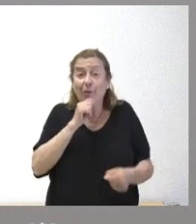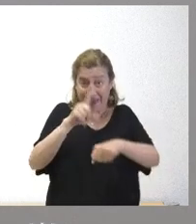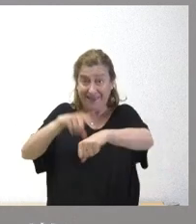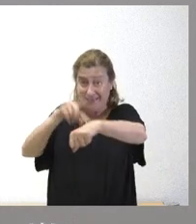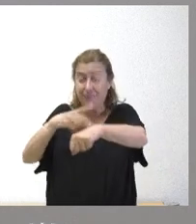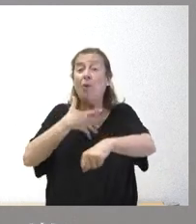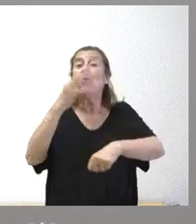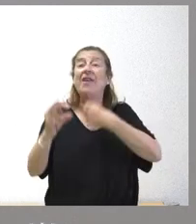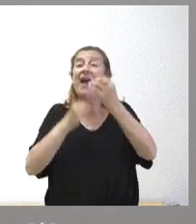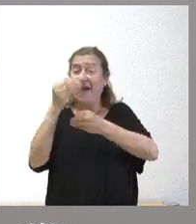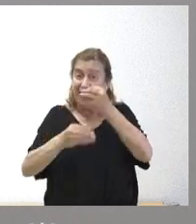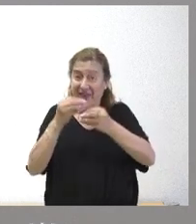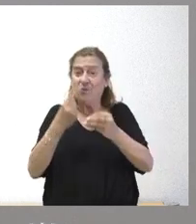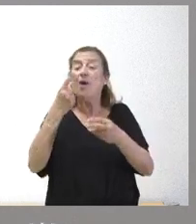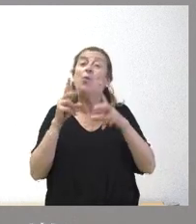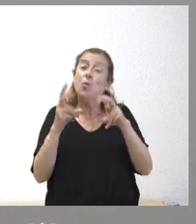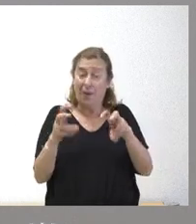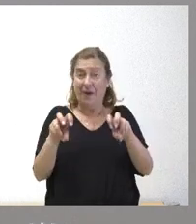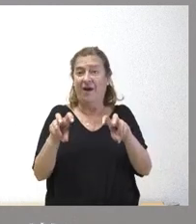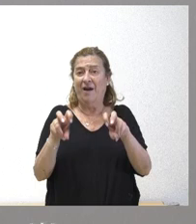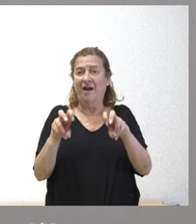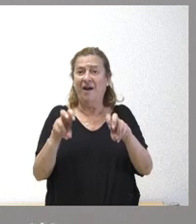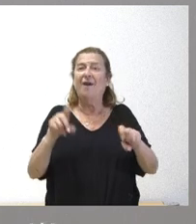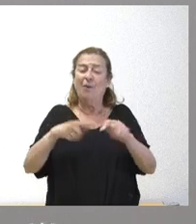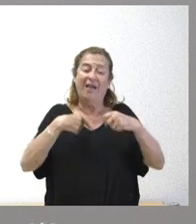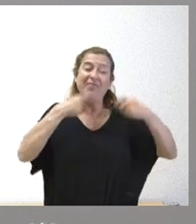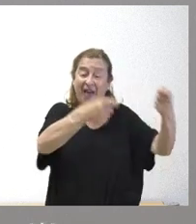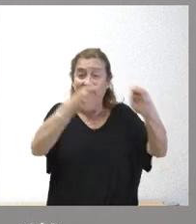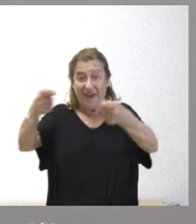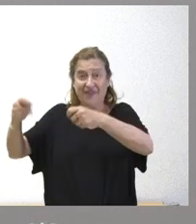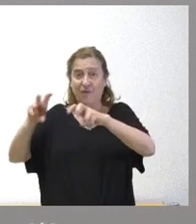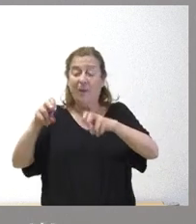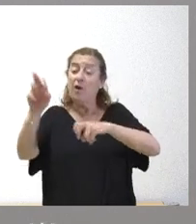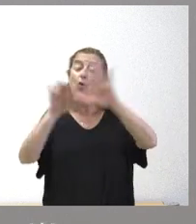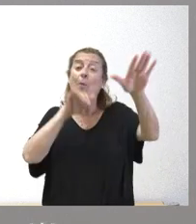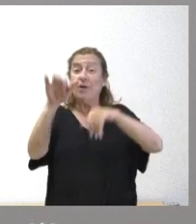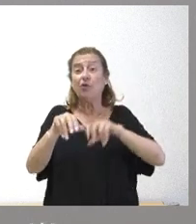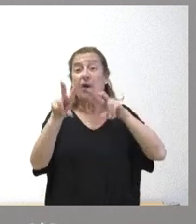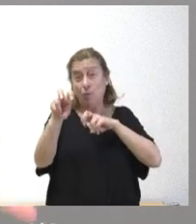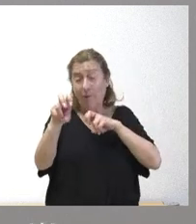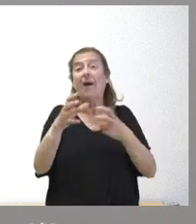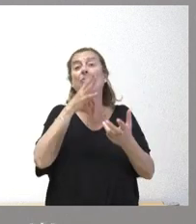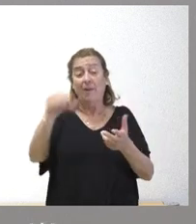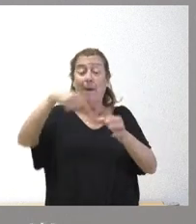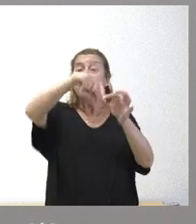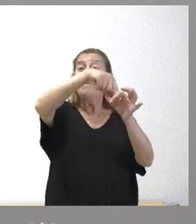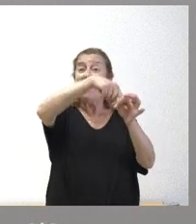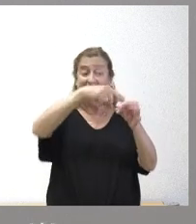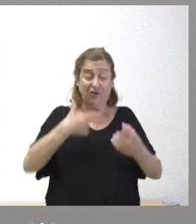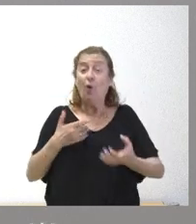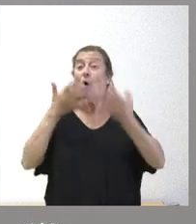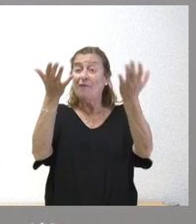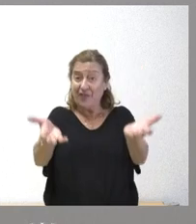estamos a tiempo de hacer una nueva asignación y una nueva convocatoria por el cual esas plazas que se ofrezan,